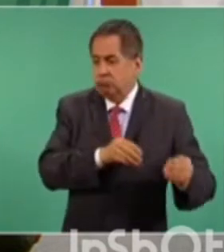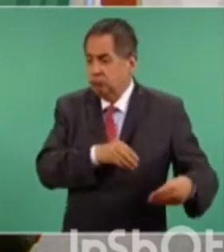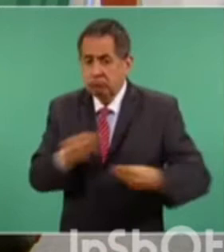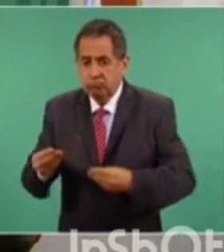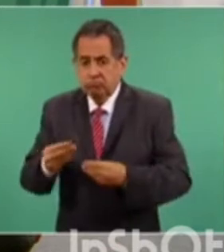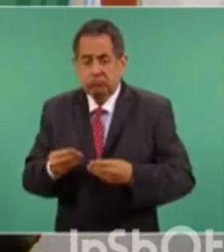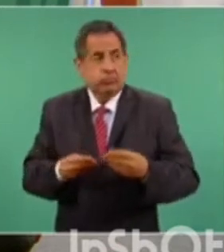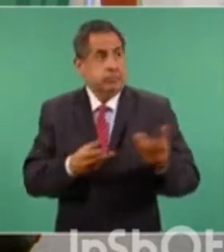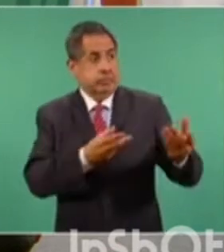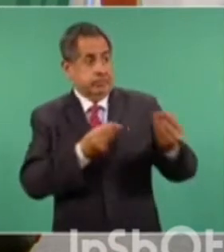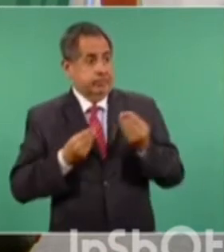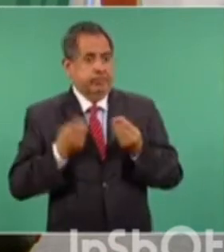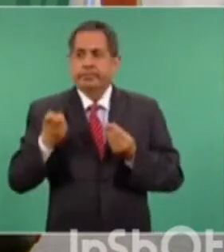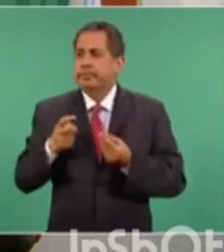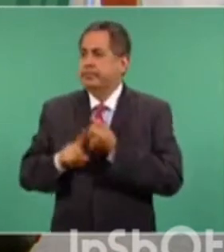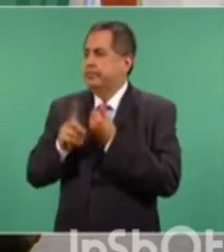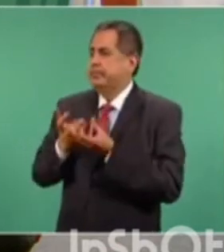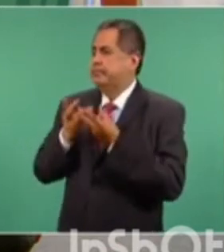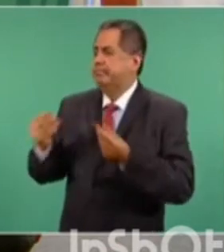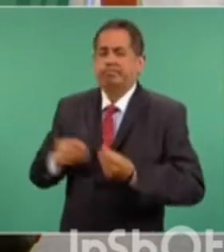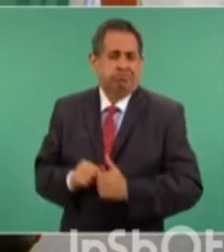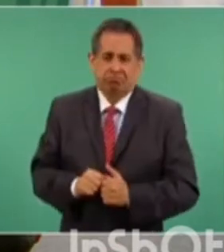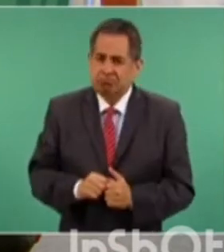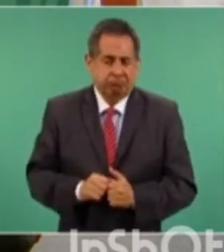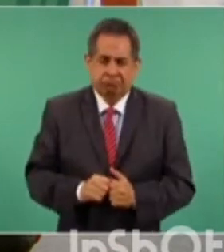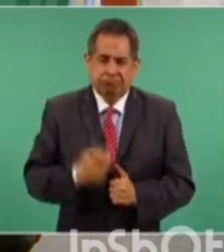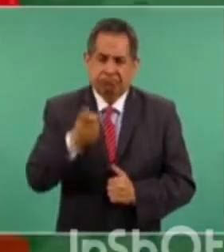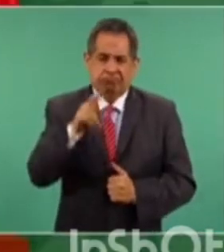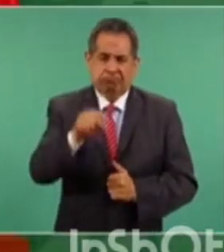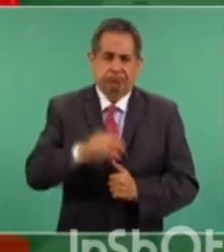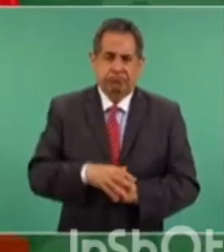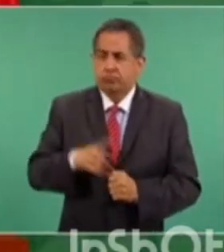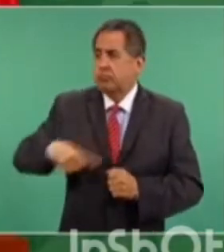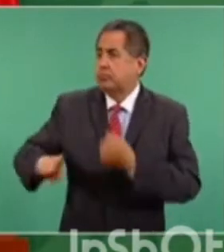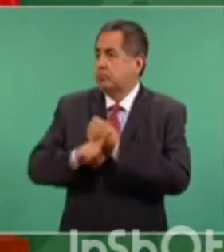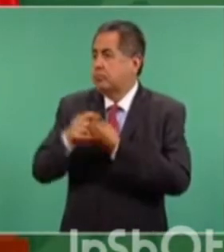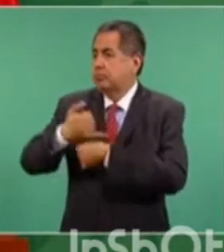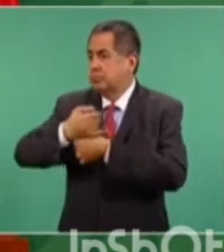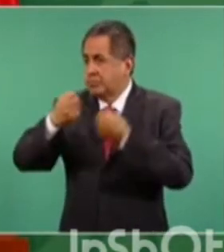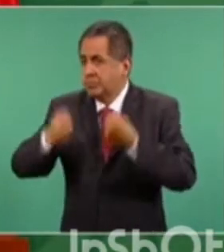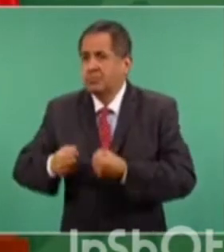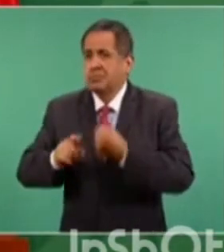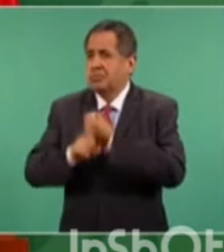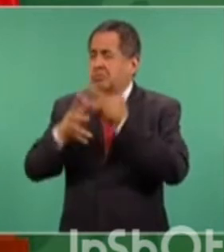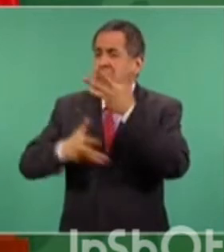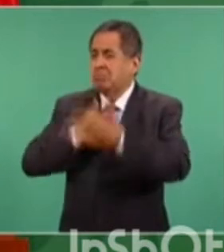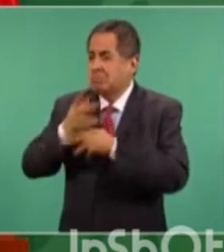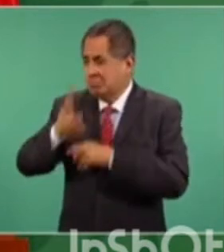remediará el problema de la inseguridad y de la violencia en nuestro país.